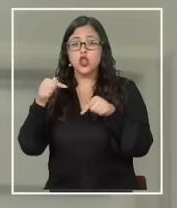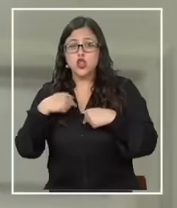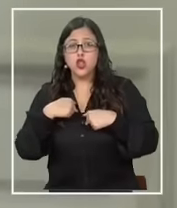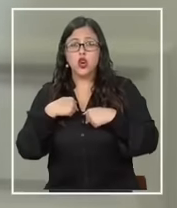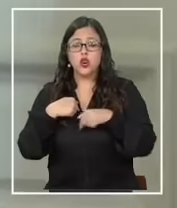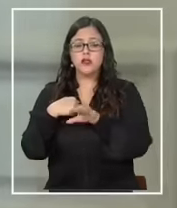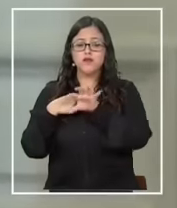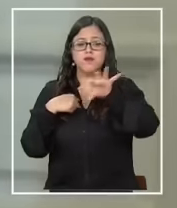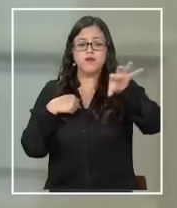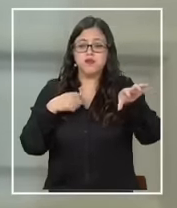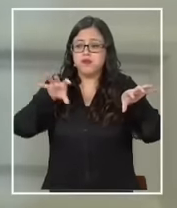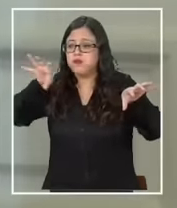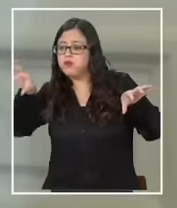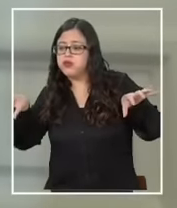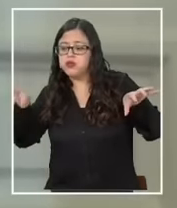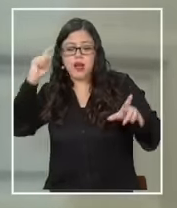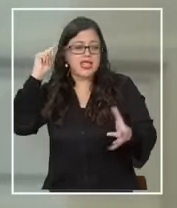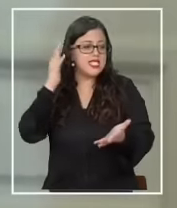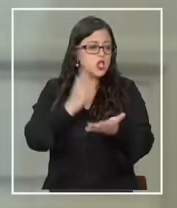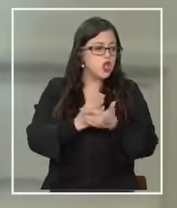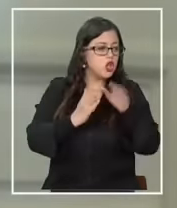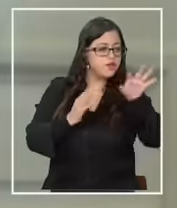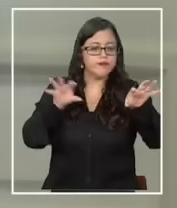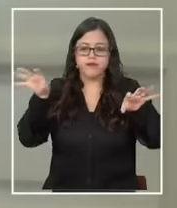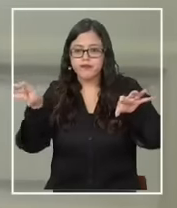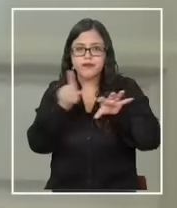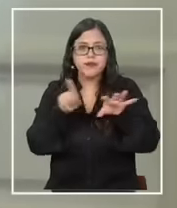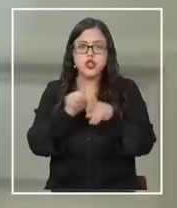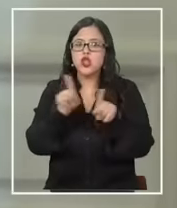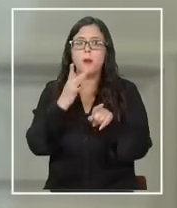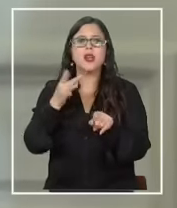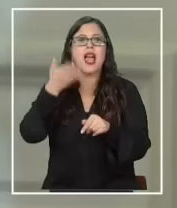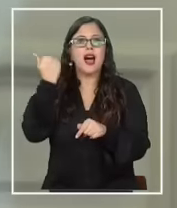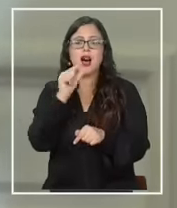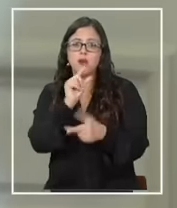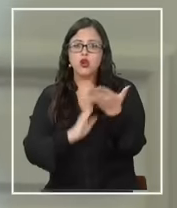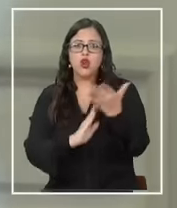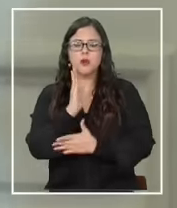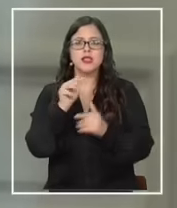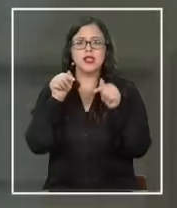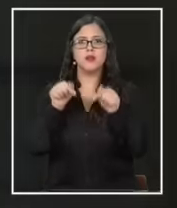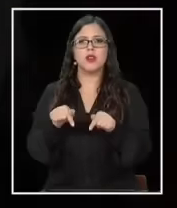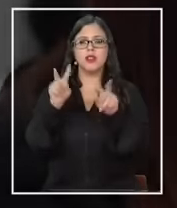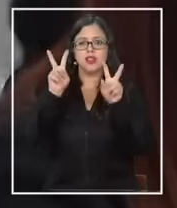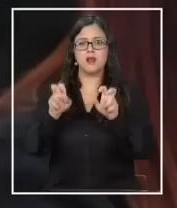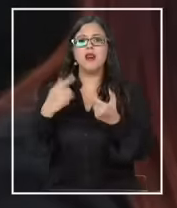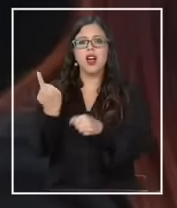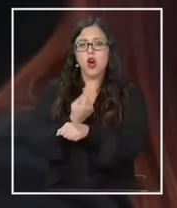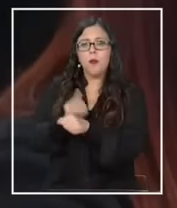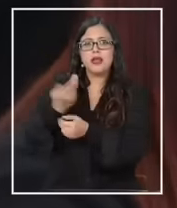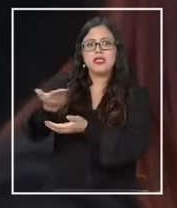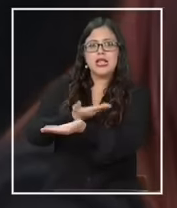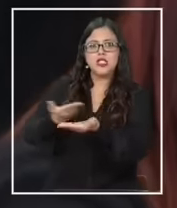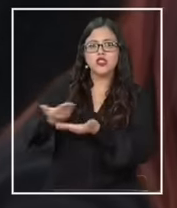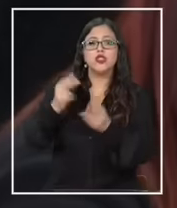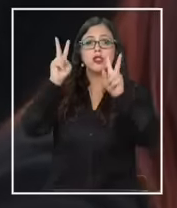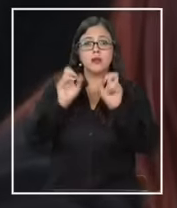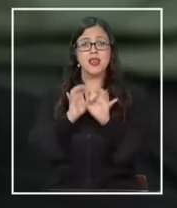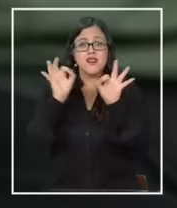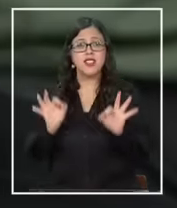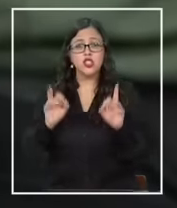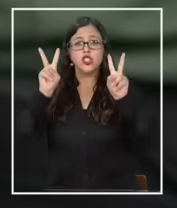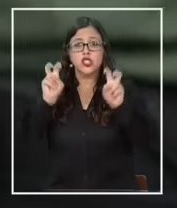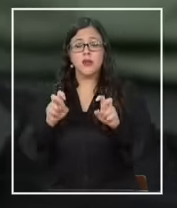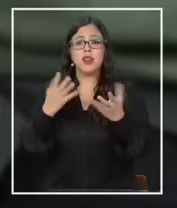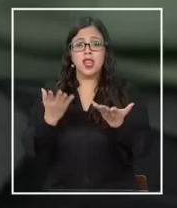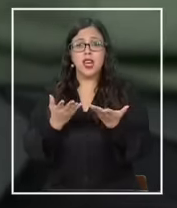digamos, las posturas o las propuestas porque estamos recién iniciando este debate. En educación, cuando se debatía